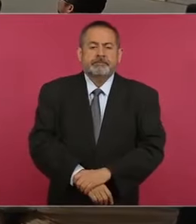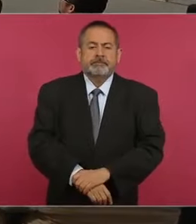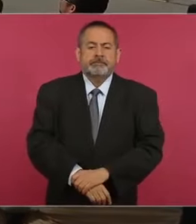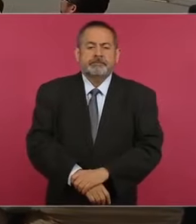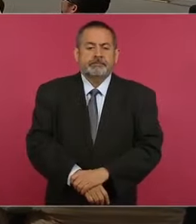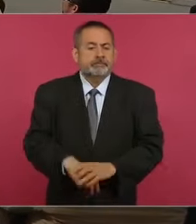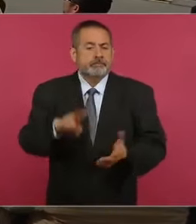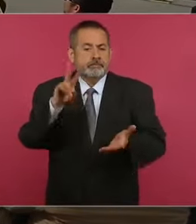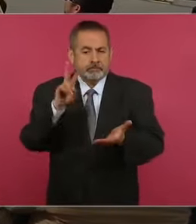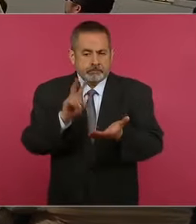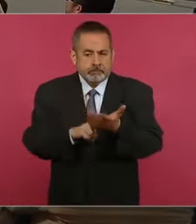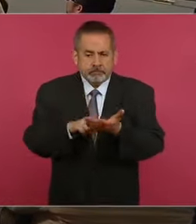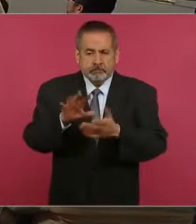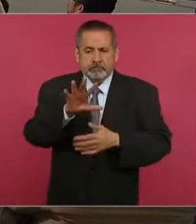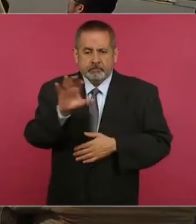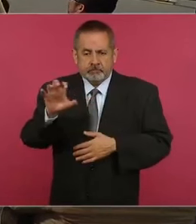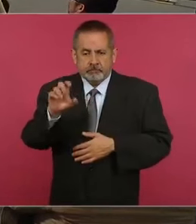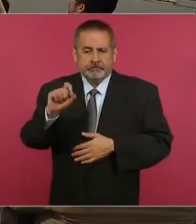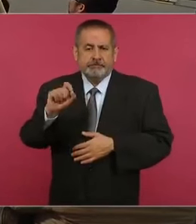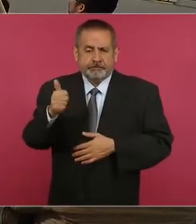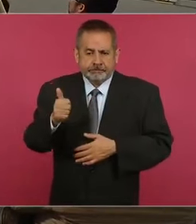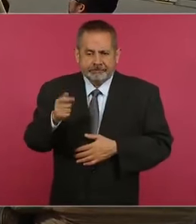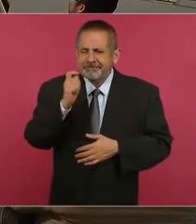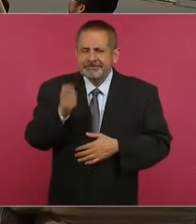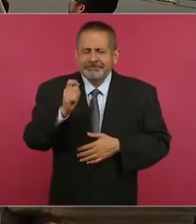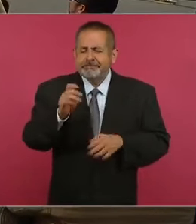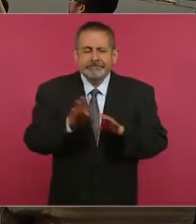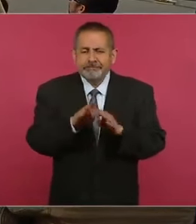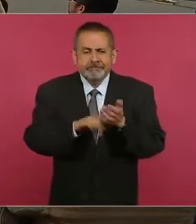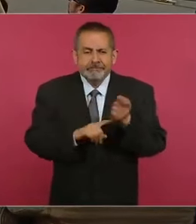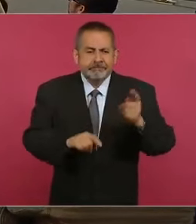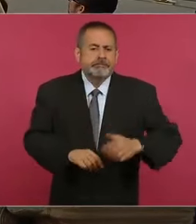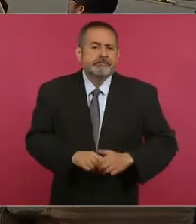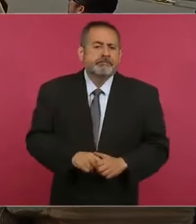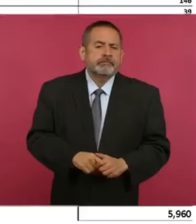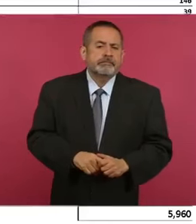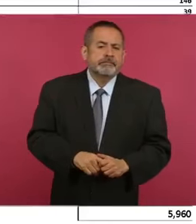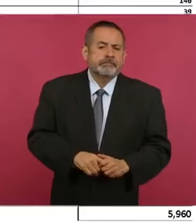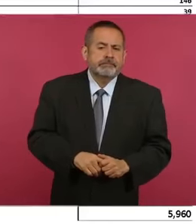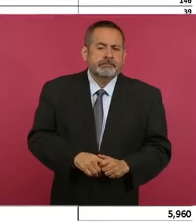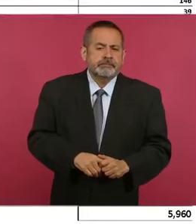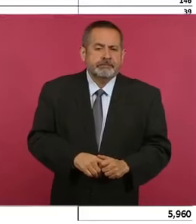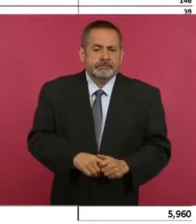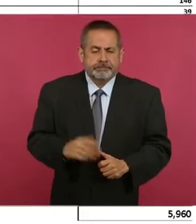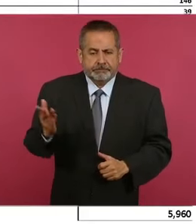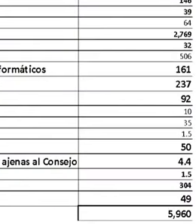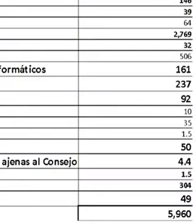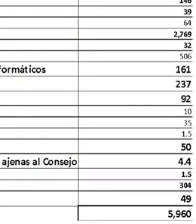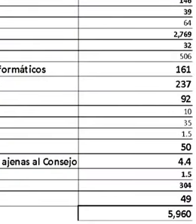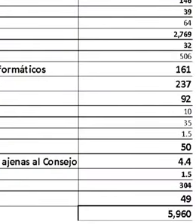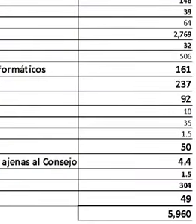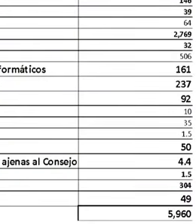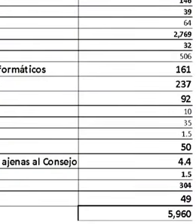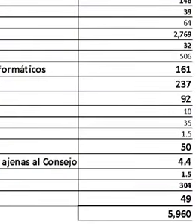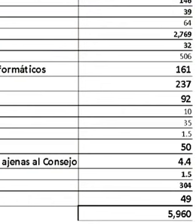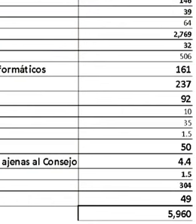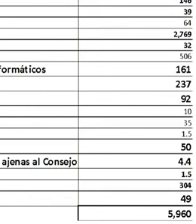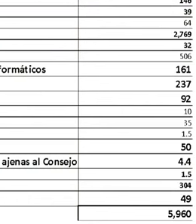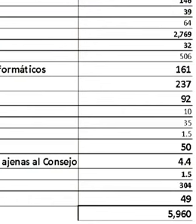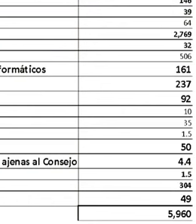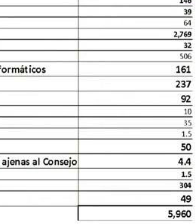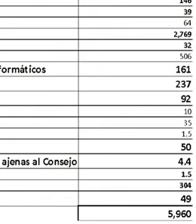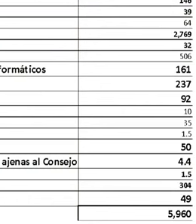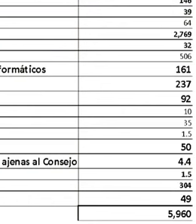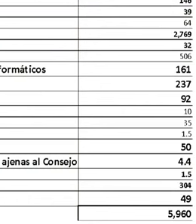2 mil 526, esto es 2 mil 526. Nada más para